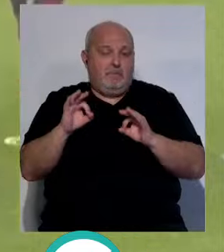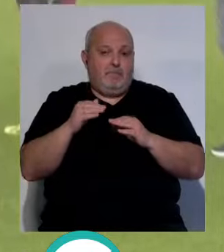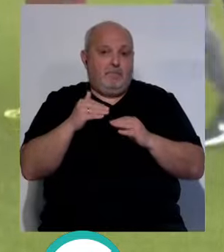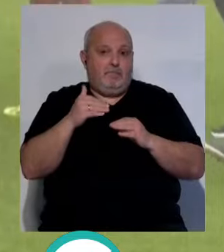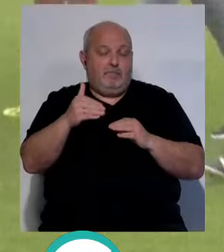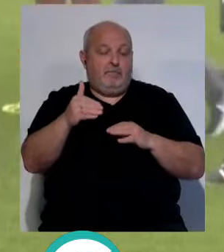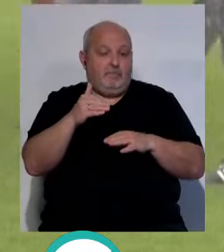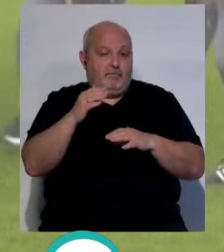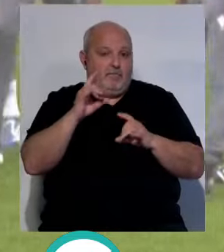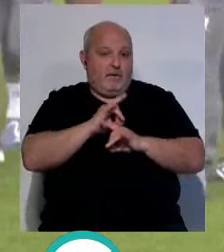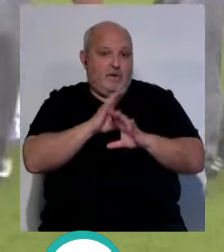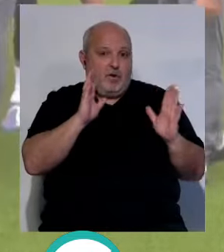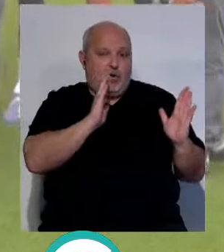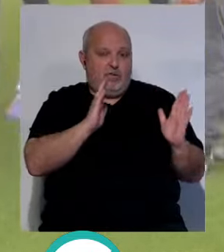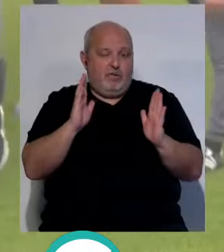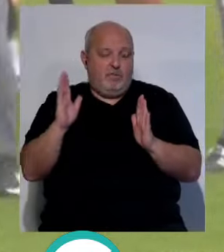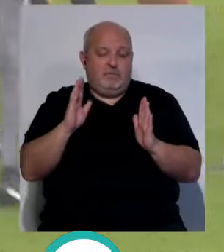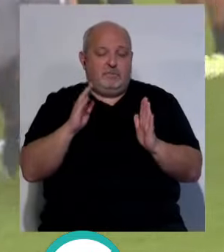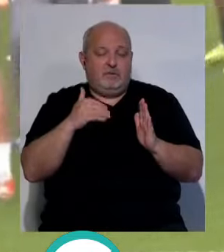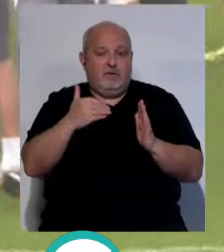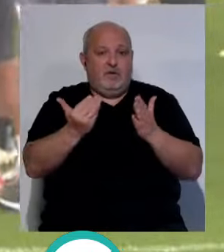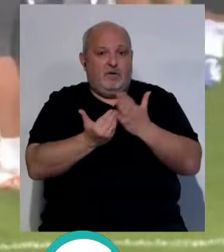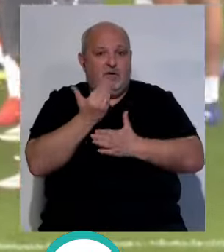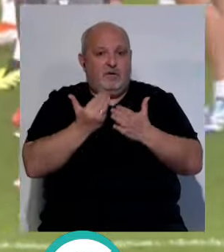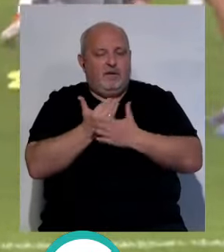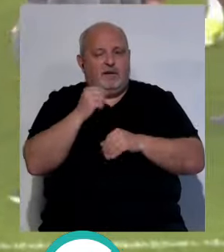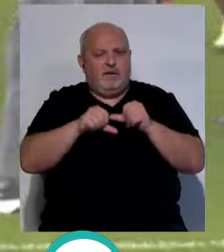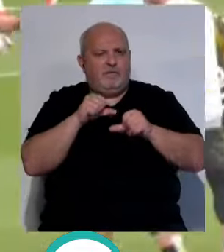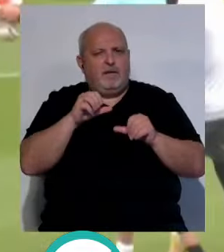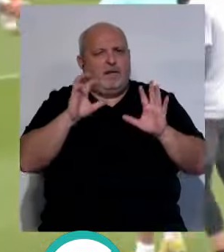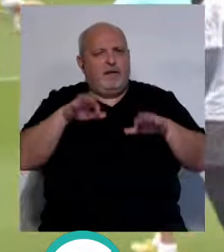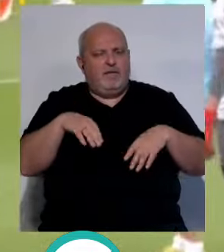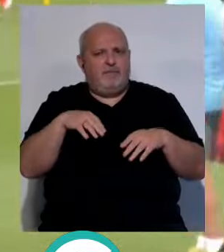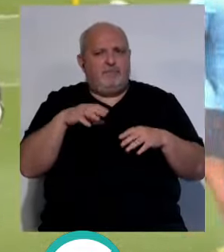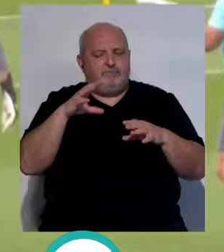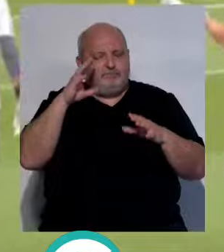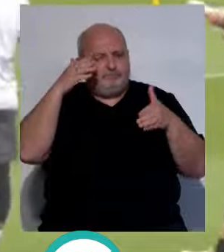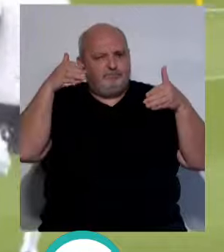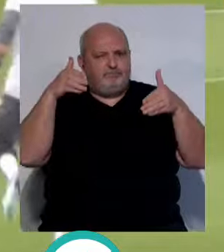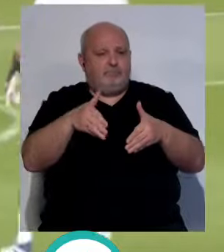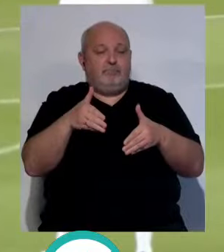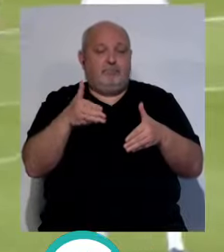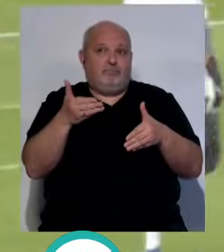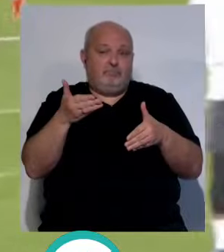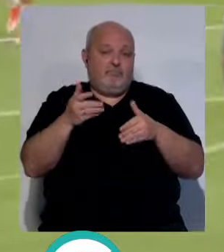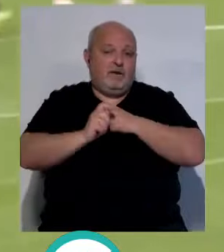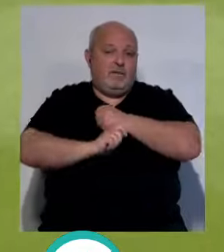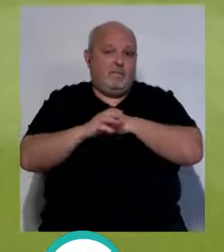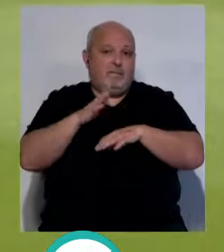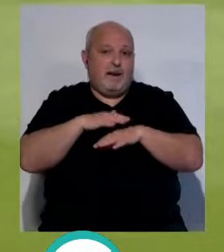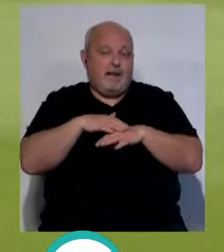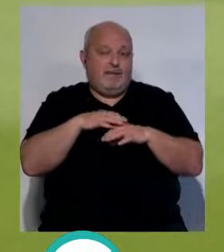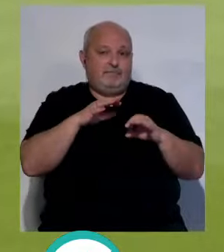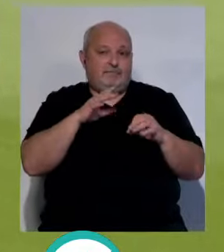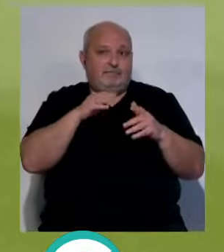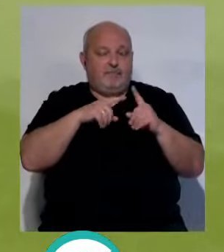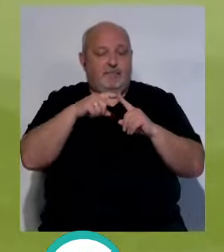...la preparación sigue su orden... ...para la próxima jornada de liga... ...el Cádiz que concentra esa... ...o esas estrategias para poder...